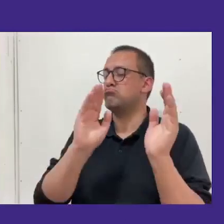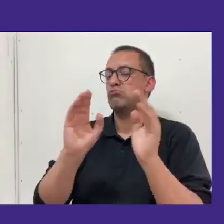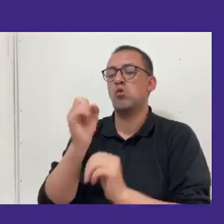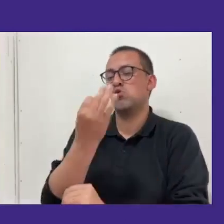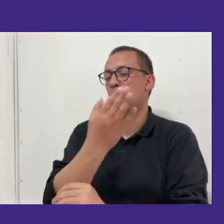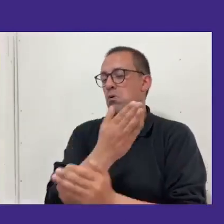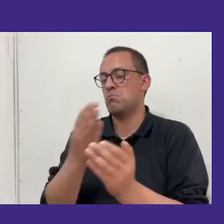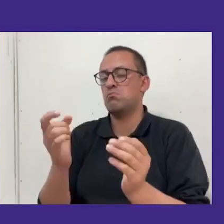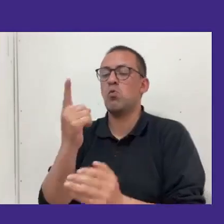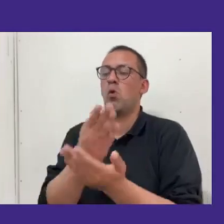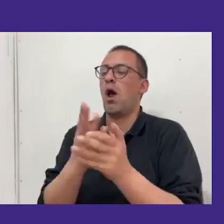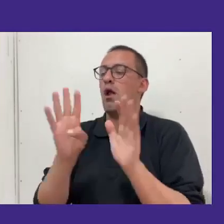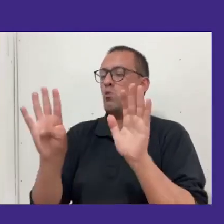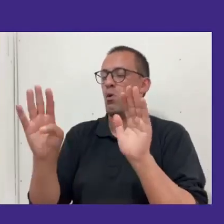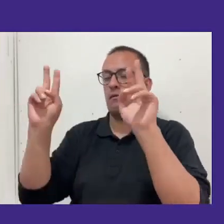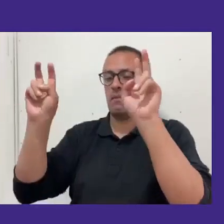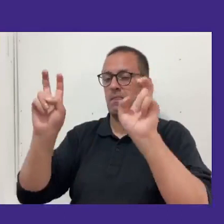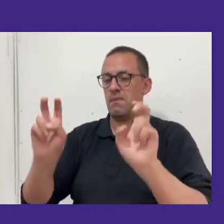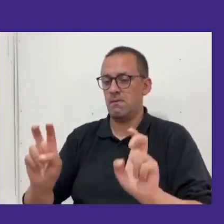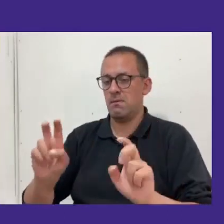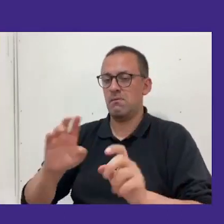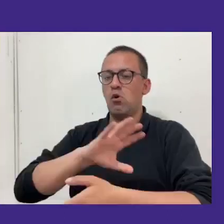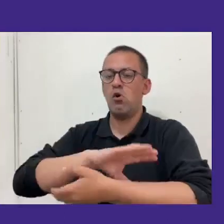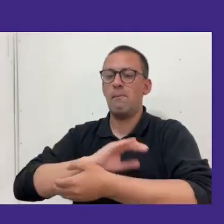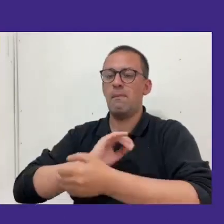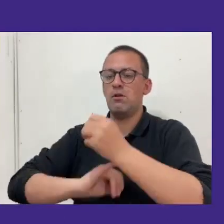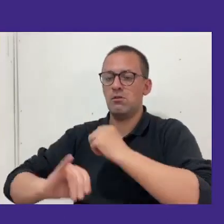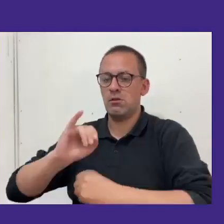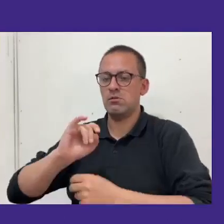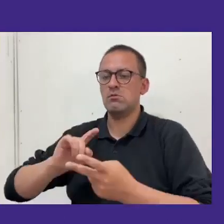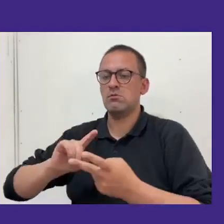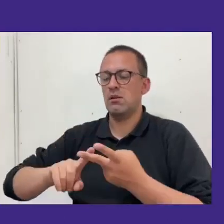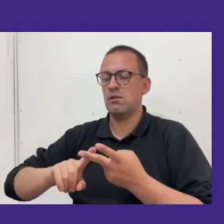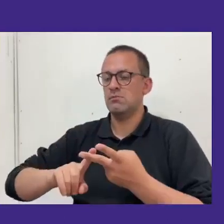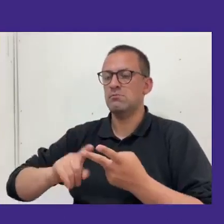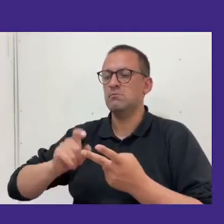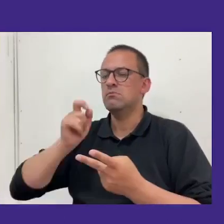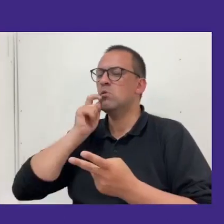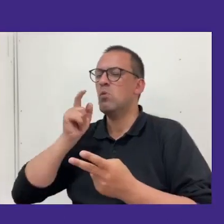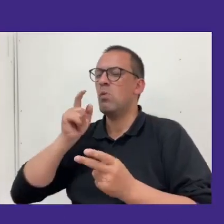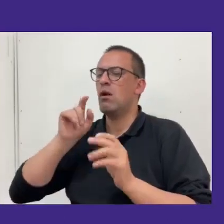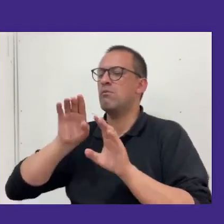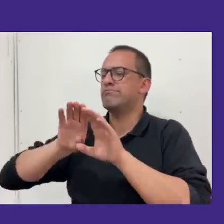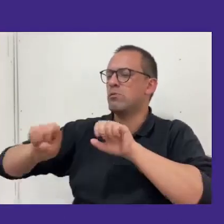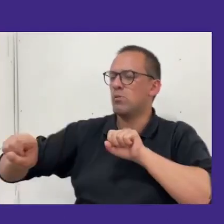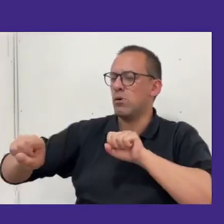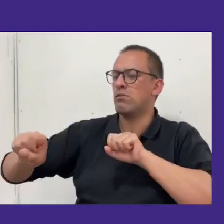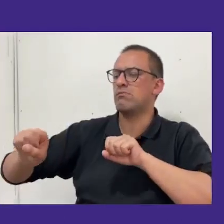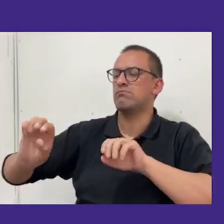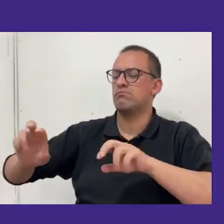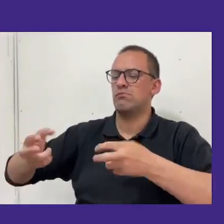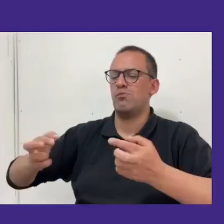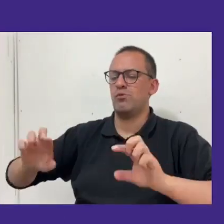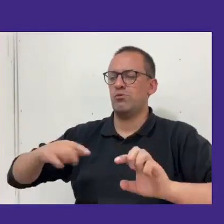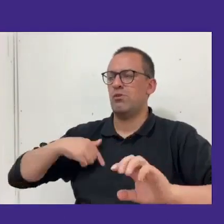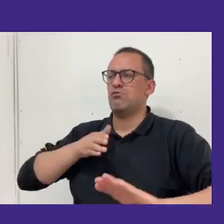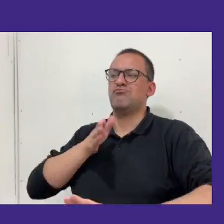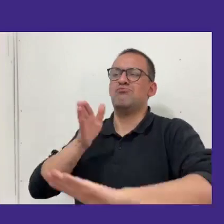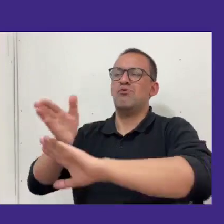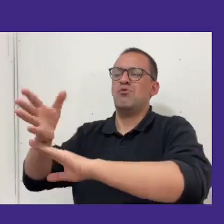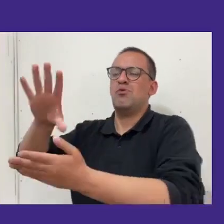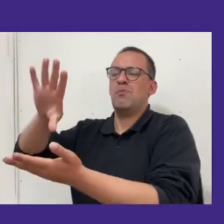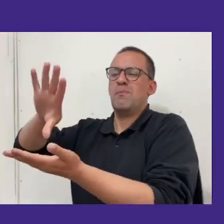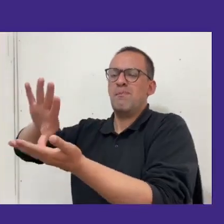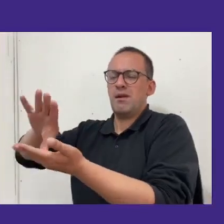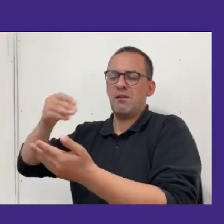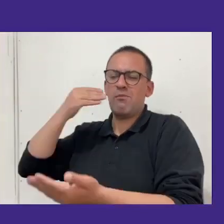aleatoriamente convenios internacionales abarcamos cuáles son los tratados y cuáles son las oportunidades vigentes en